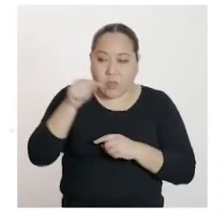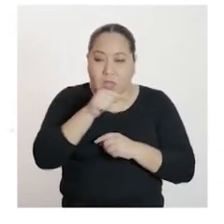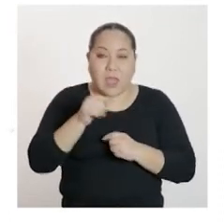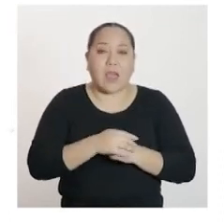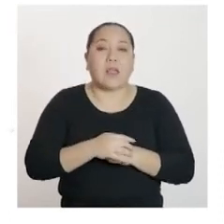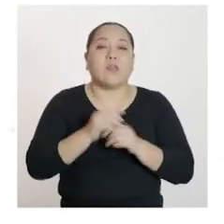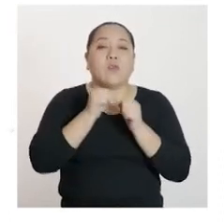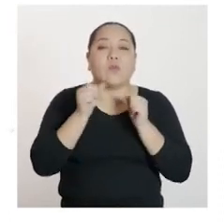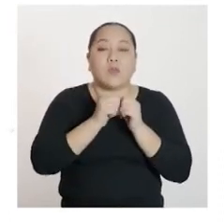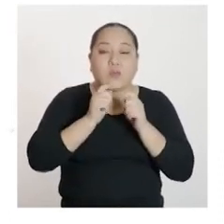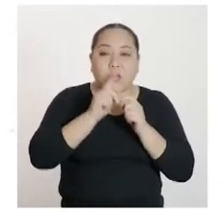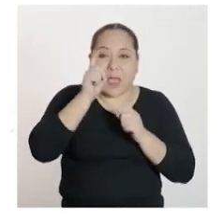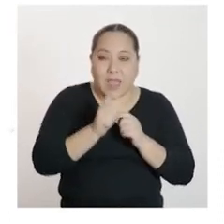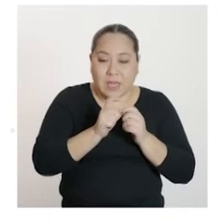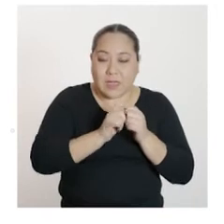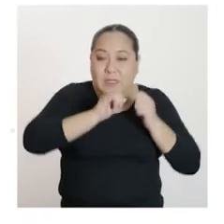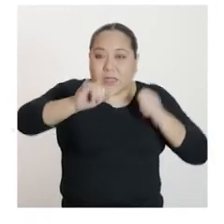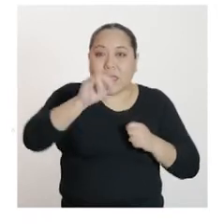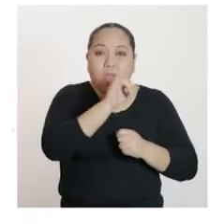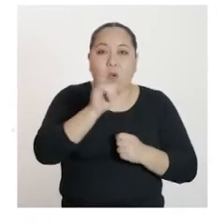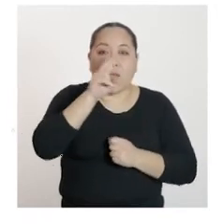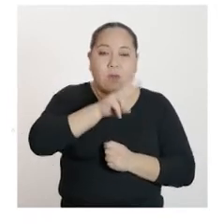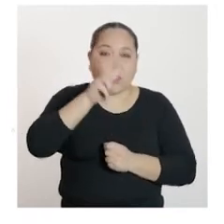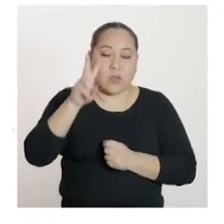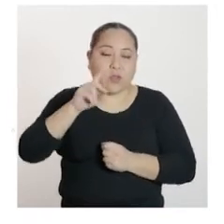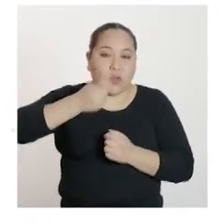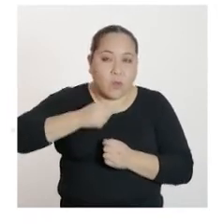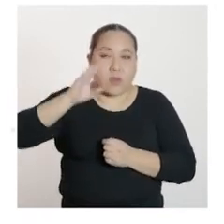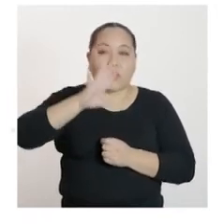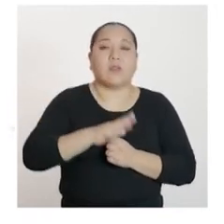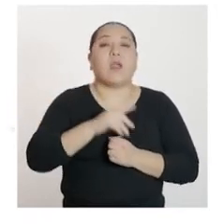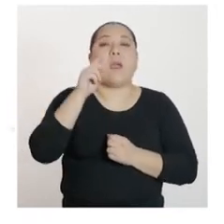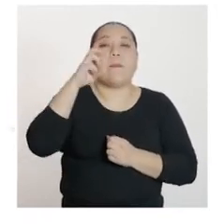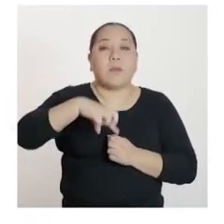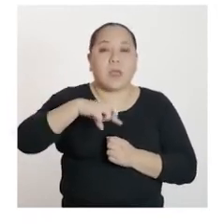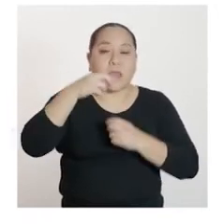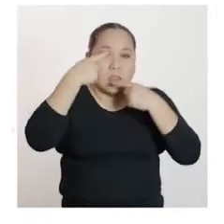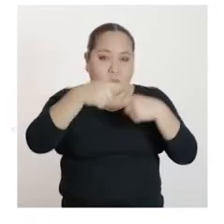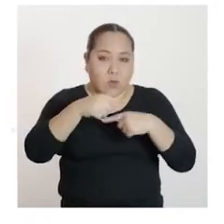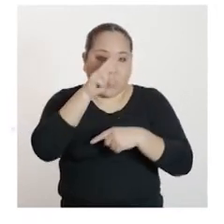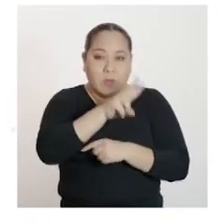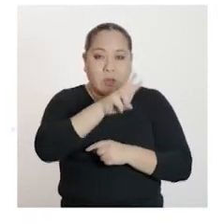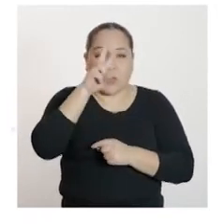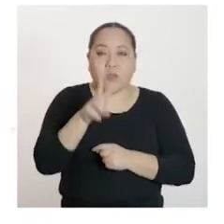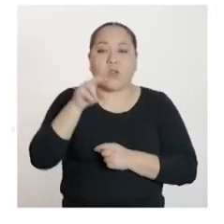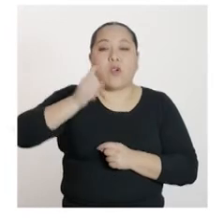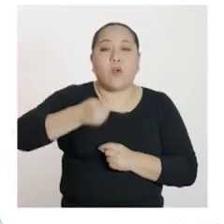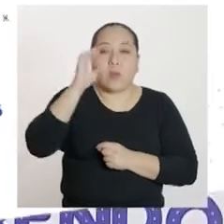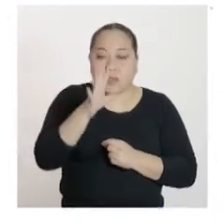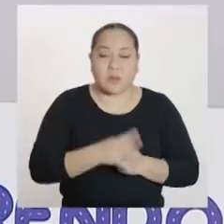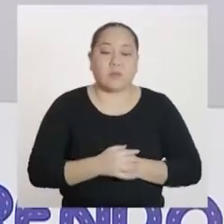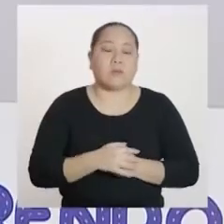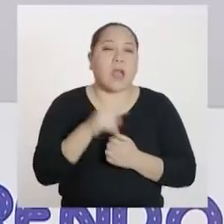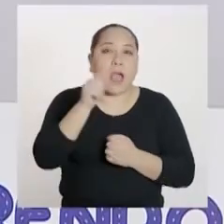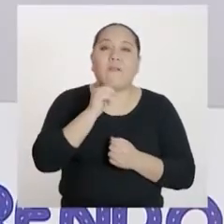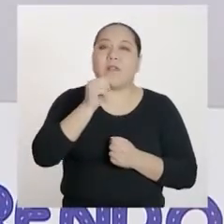son X es igual a 22,5 y P es igual a 22,5. Nos